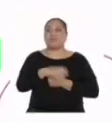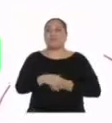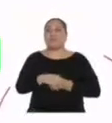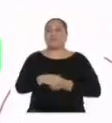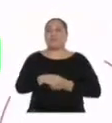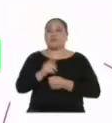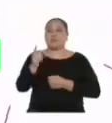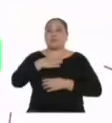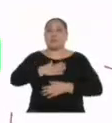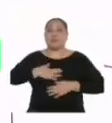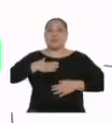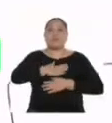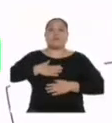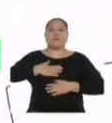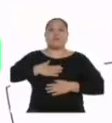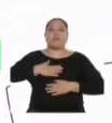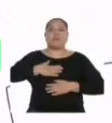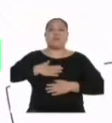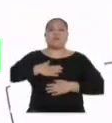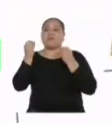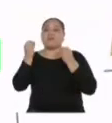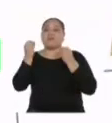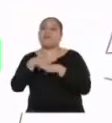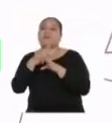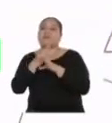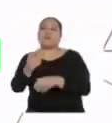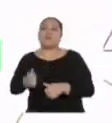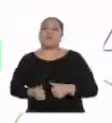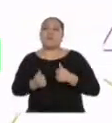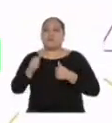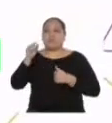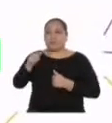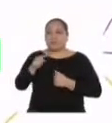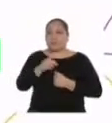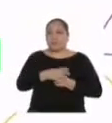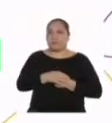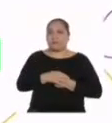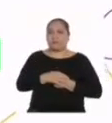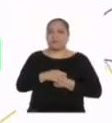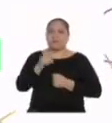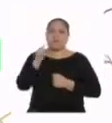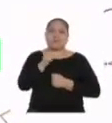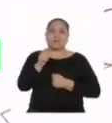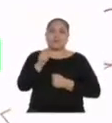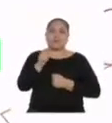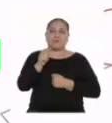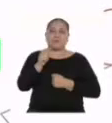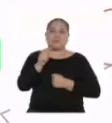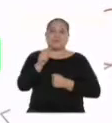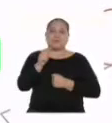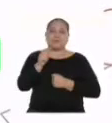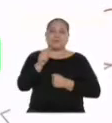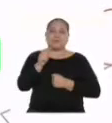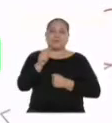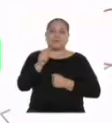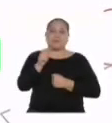...de las personas y su calidad. El bienestar humano no consiste solamente...